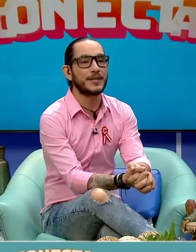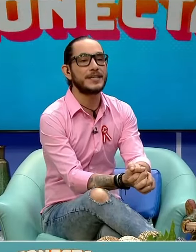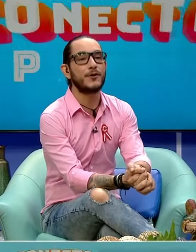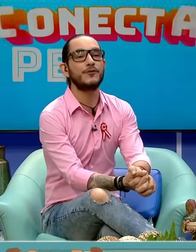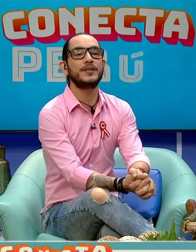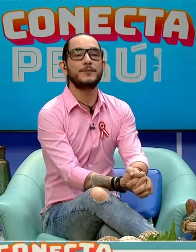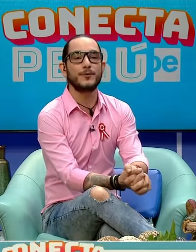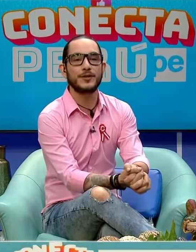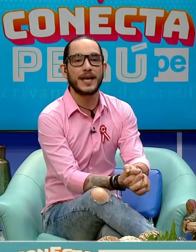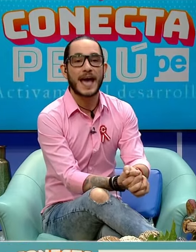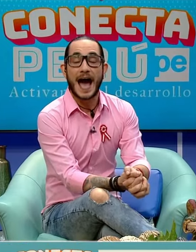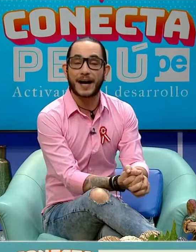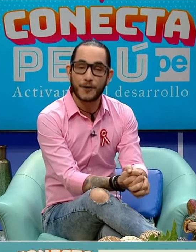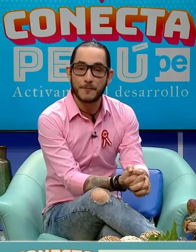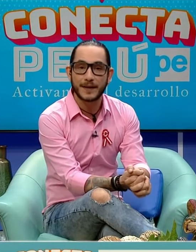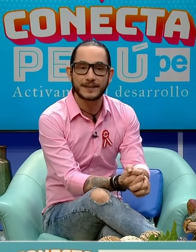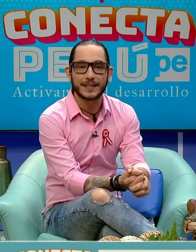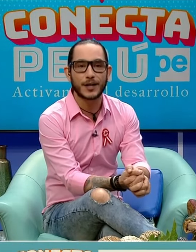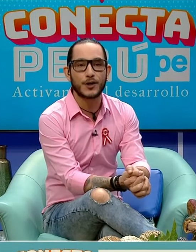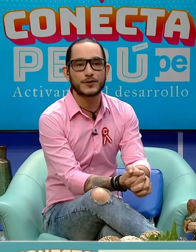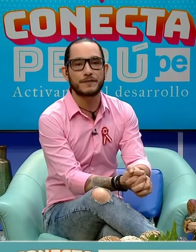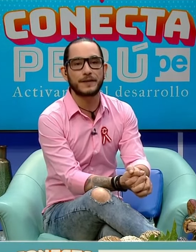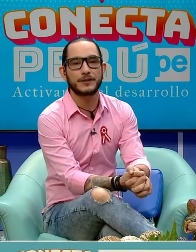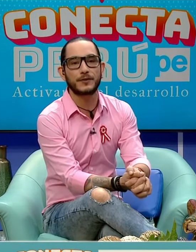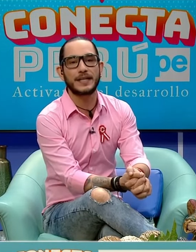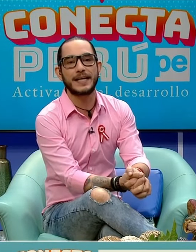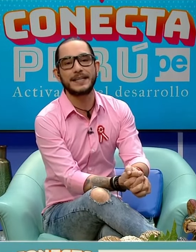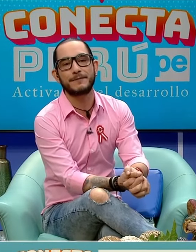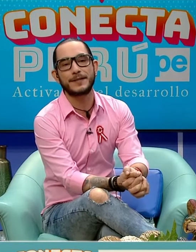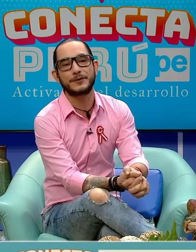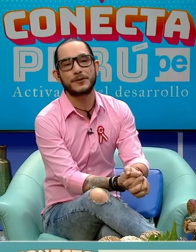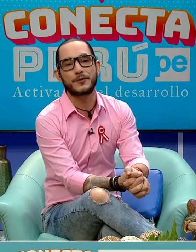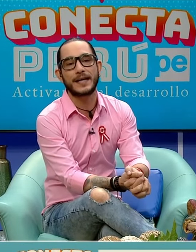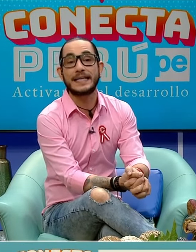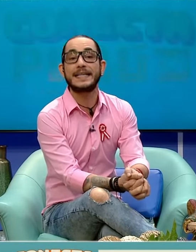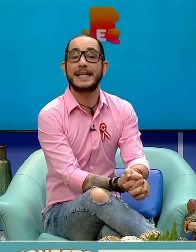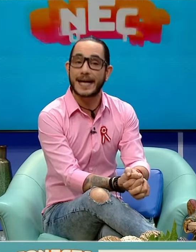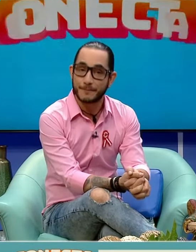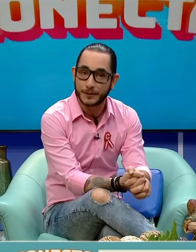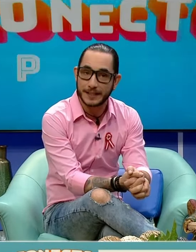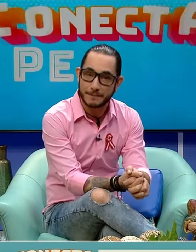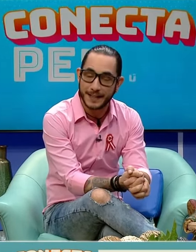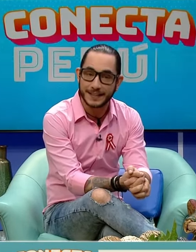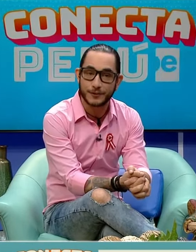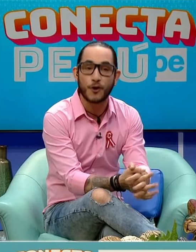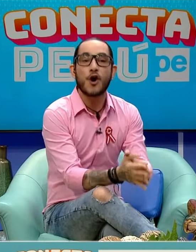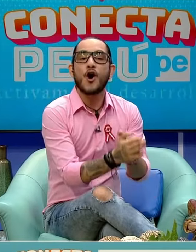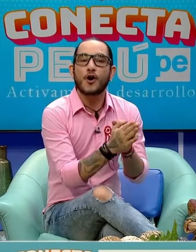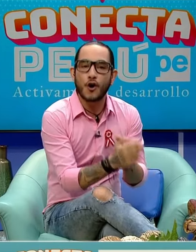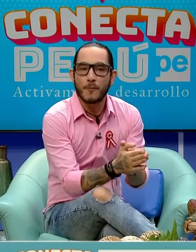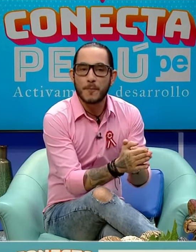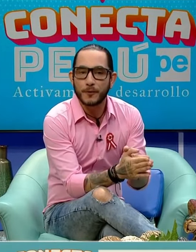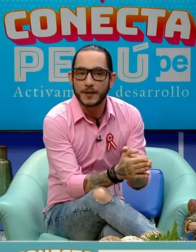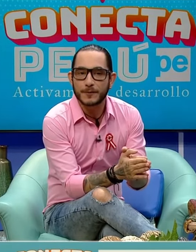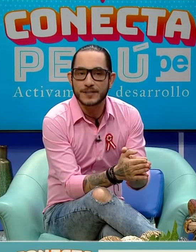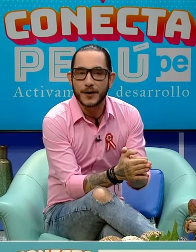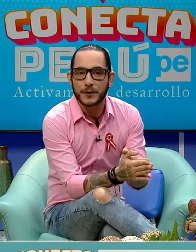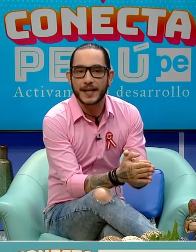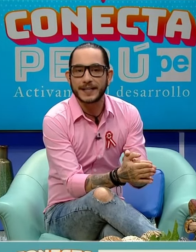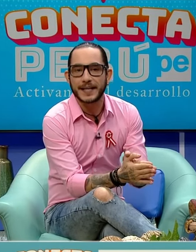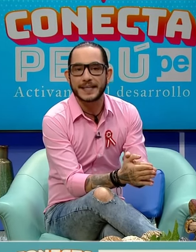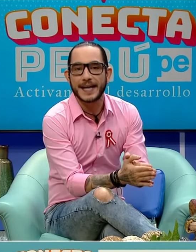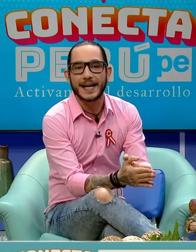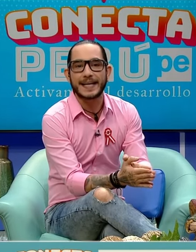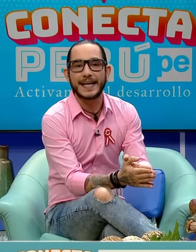impacto y contribuye a combatir los efectos del calentamiento global y del cambio climático. ¿Cómo podemos